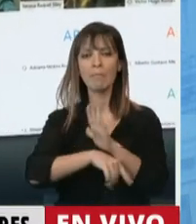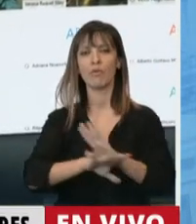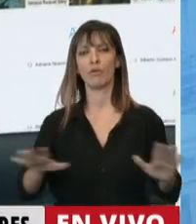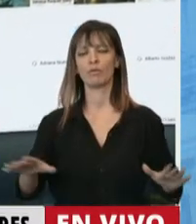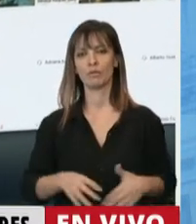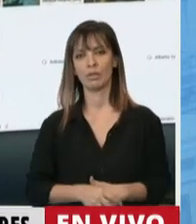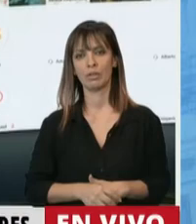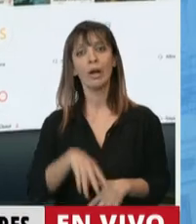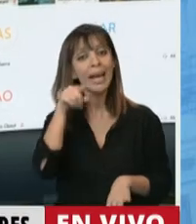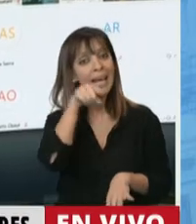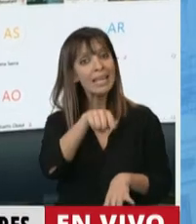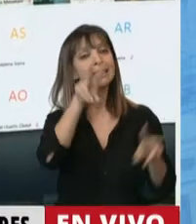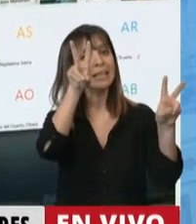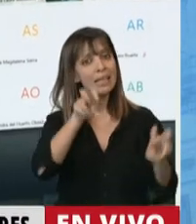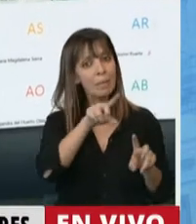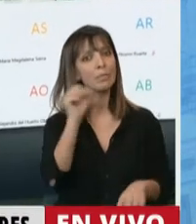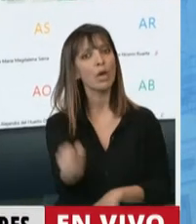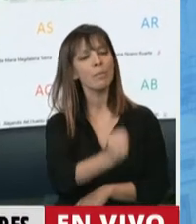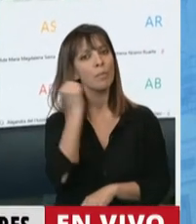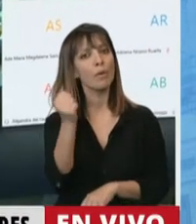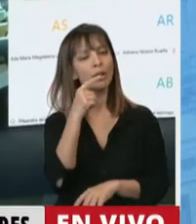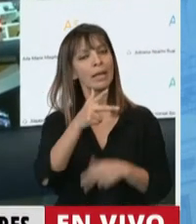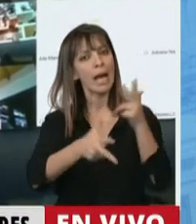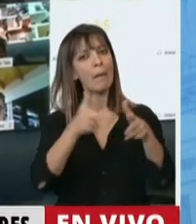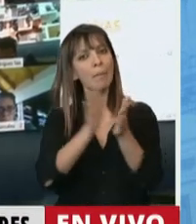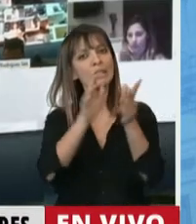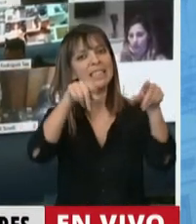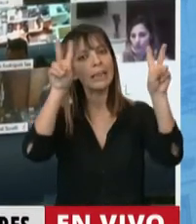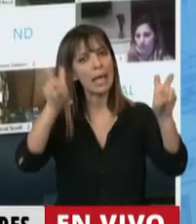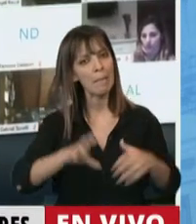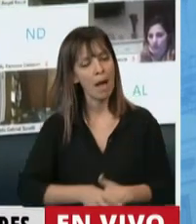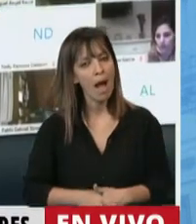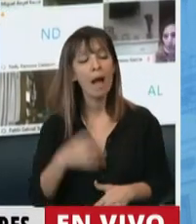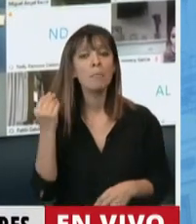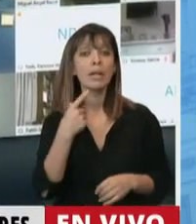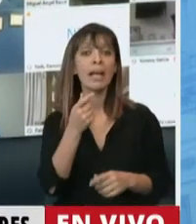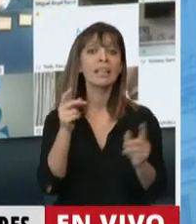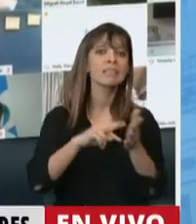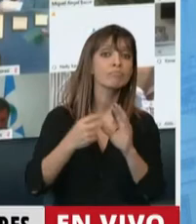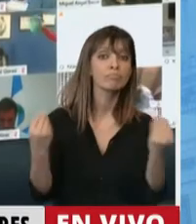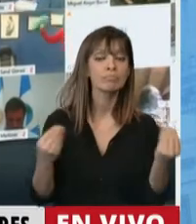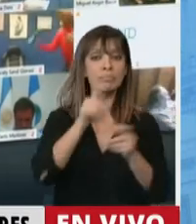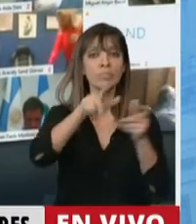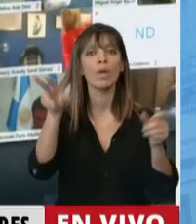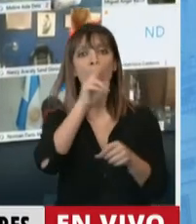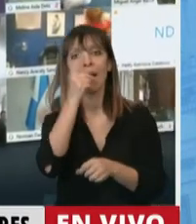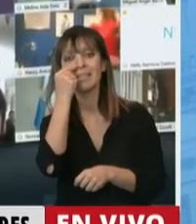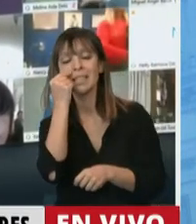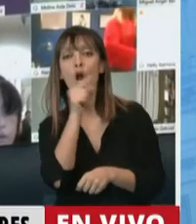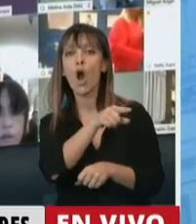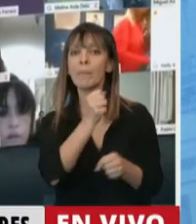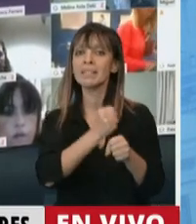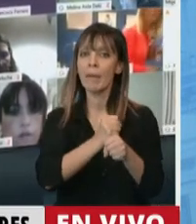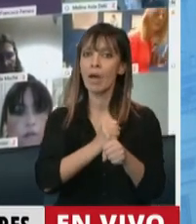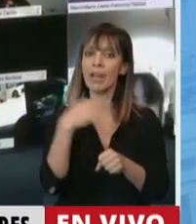Y es importante que acá se haya mencionado, porque quiere decir que las y los trabajadores tenemos